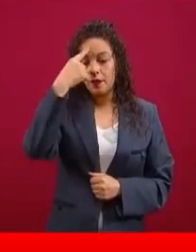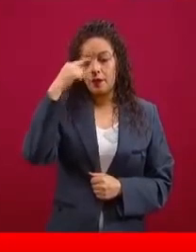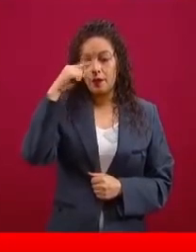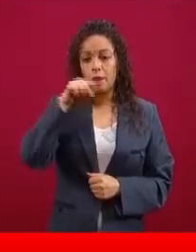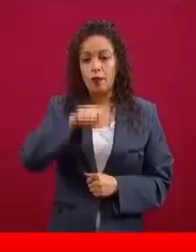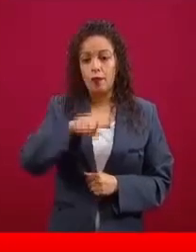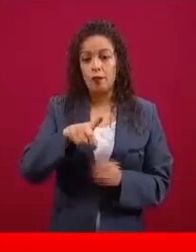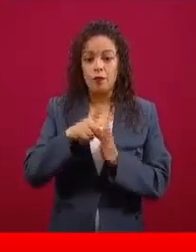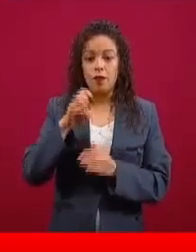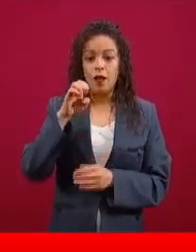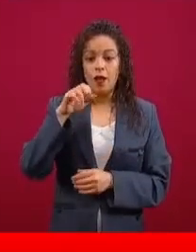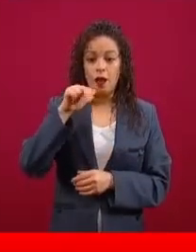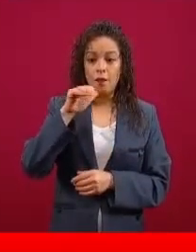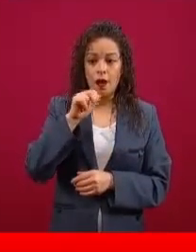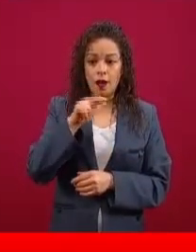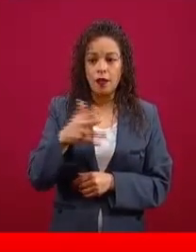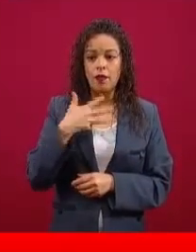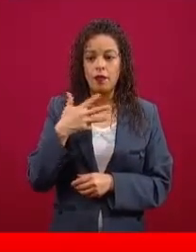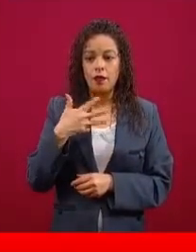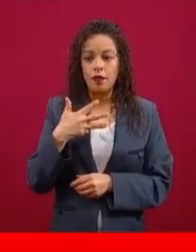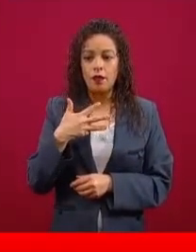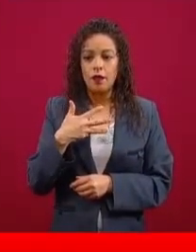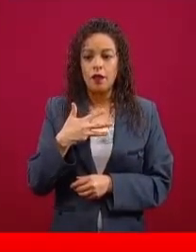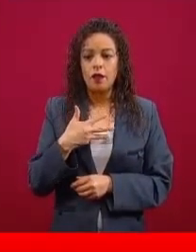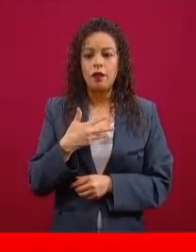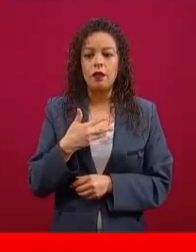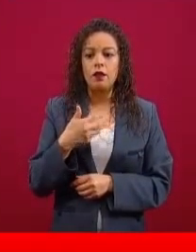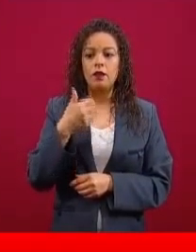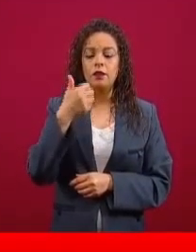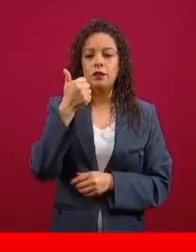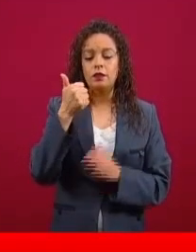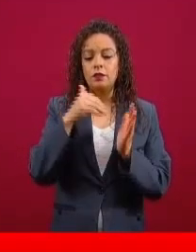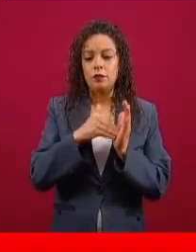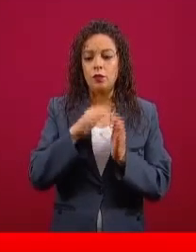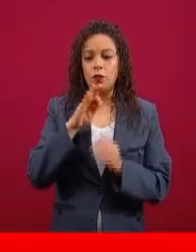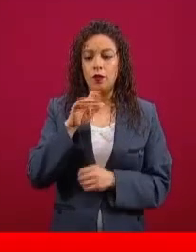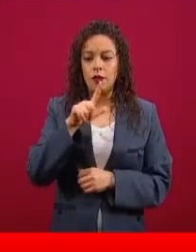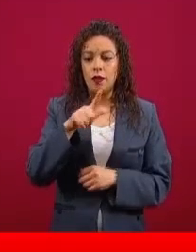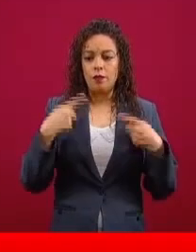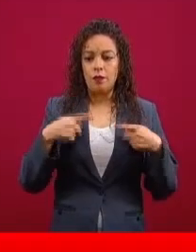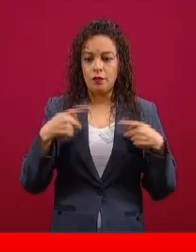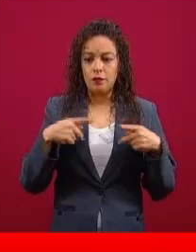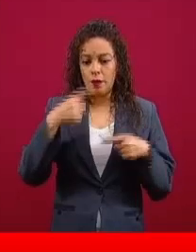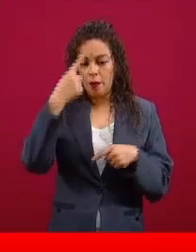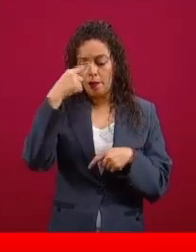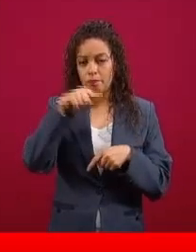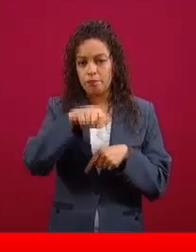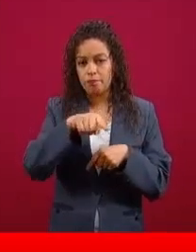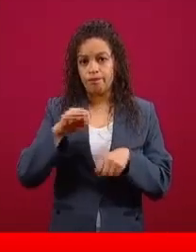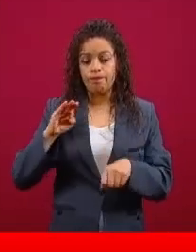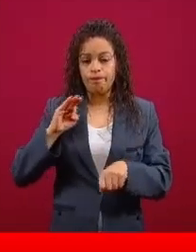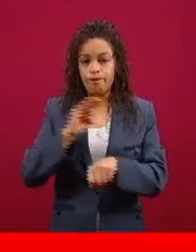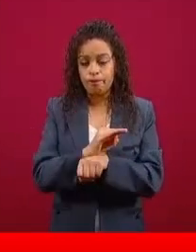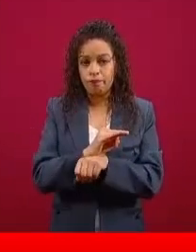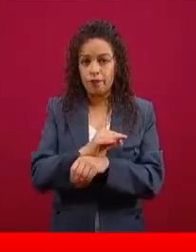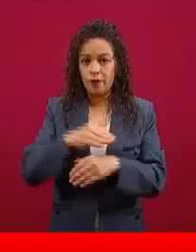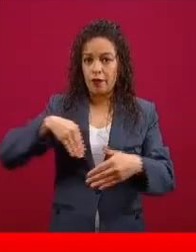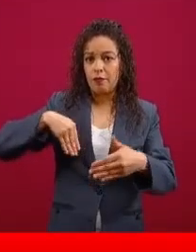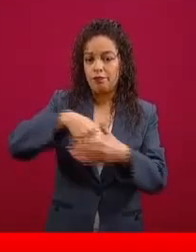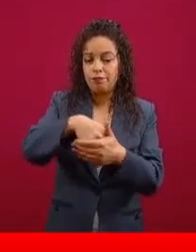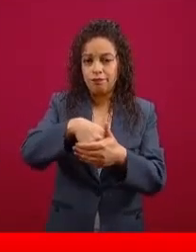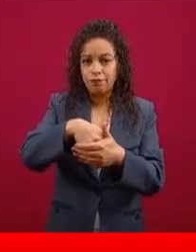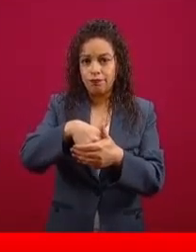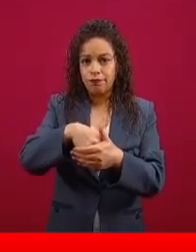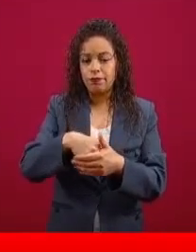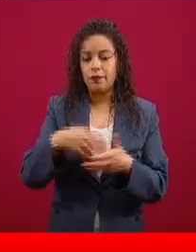esta actividad existen dos mil 47 elementos para protección portuaria. Se están